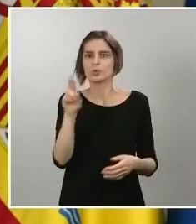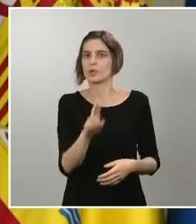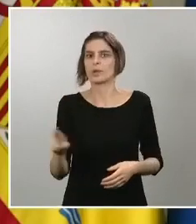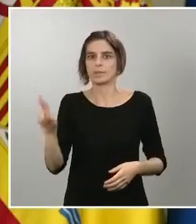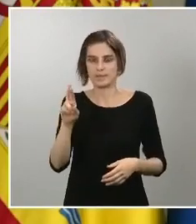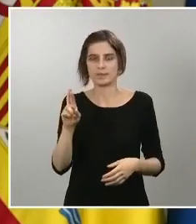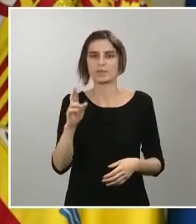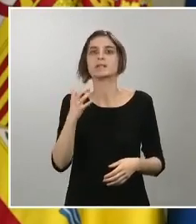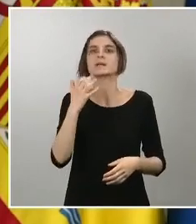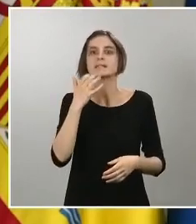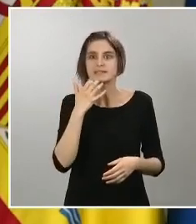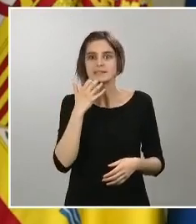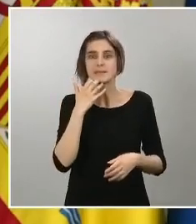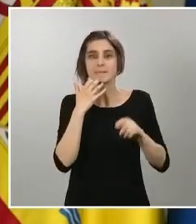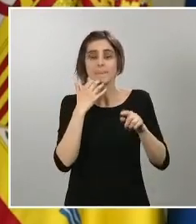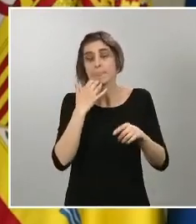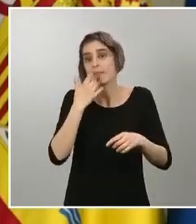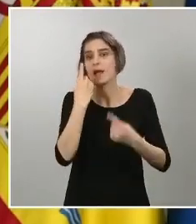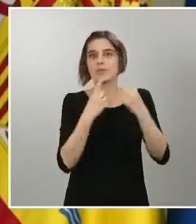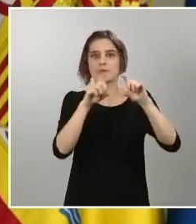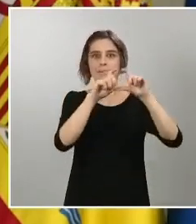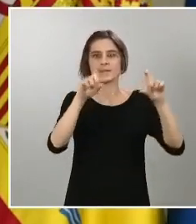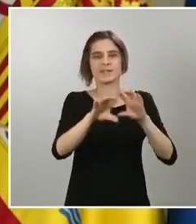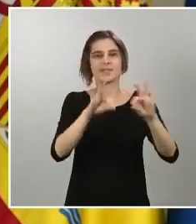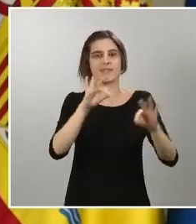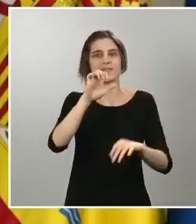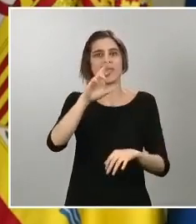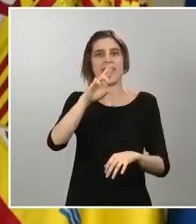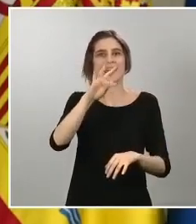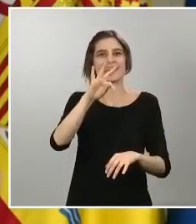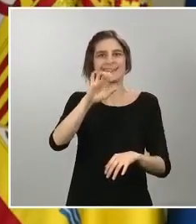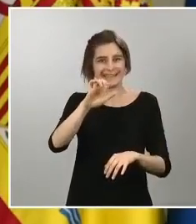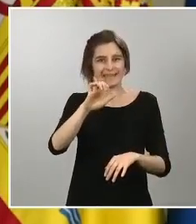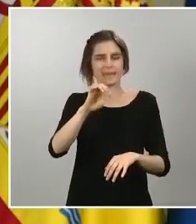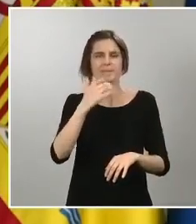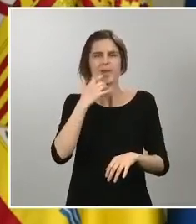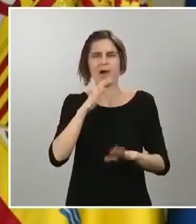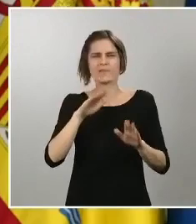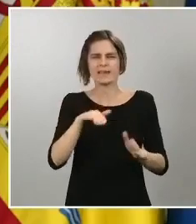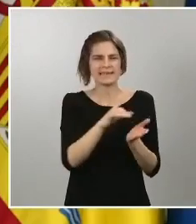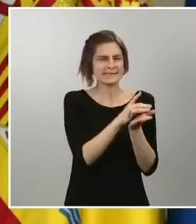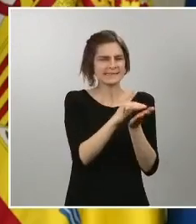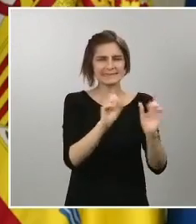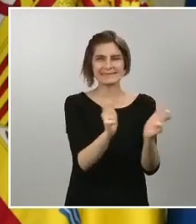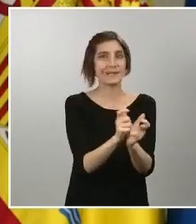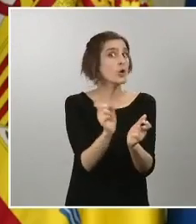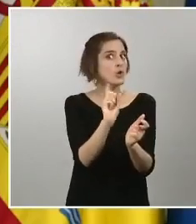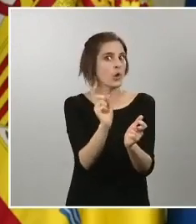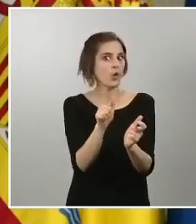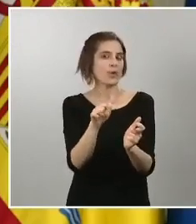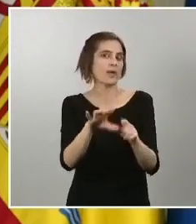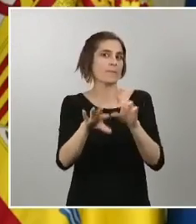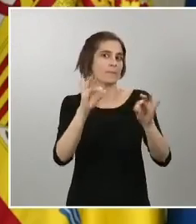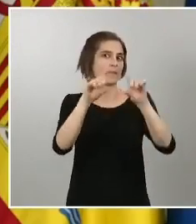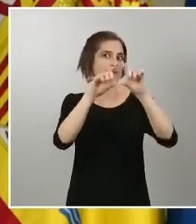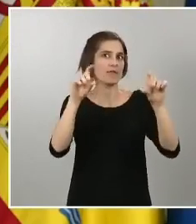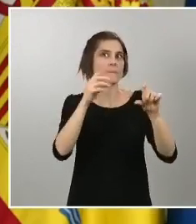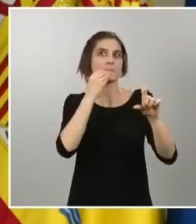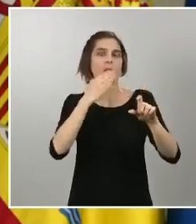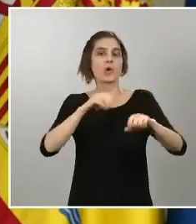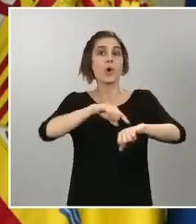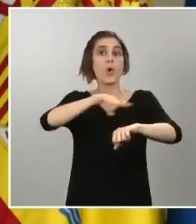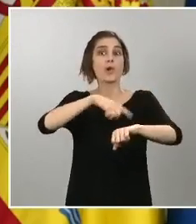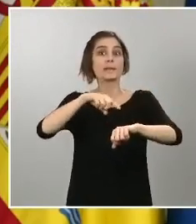suspensión de la relación laboral sino en la reducción de la jornada que los hay pues en ese caso se complementaría con